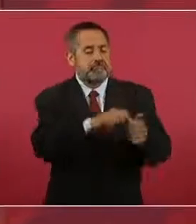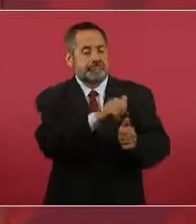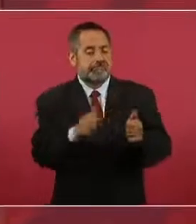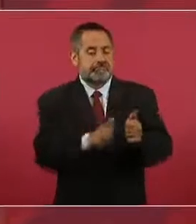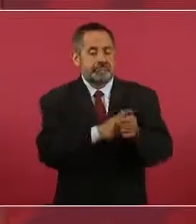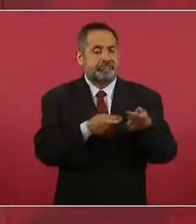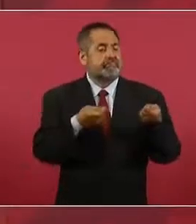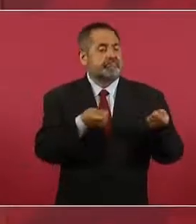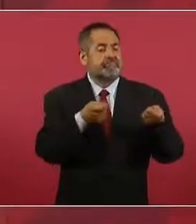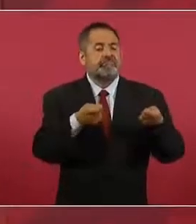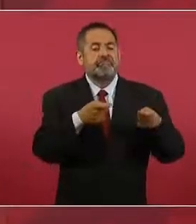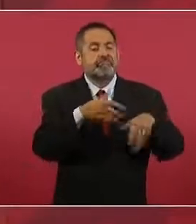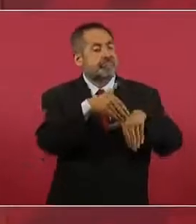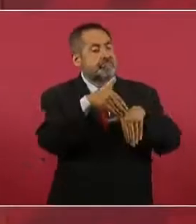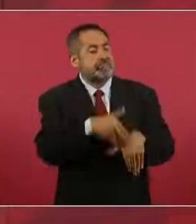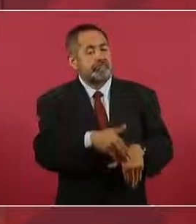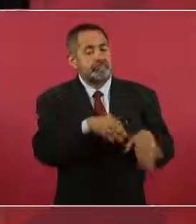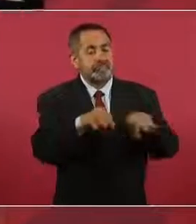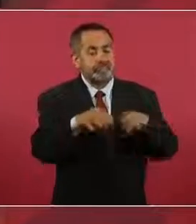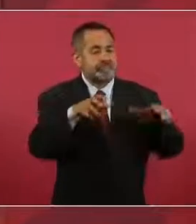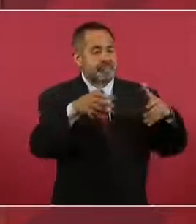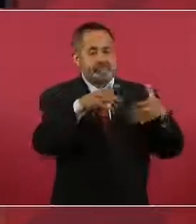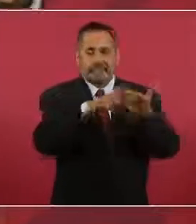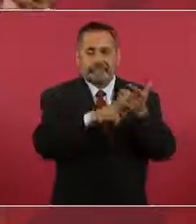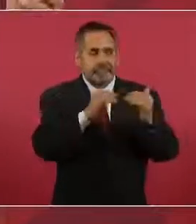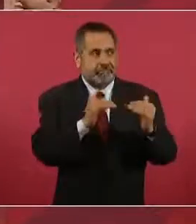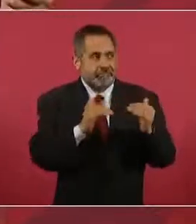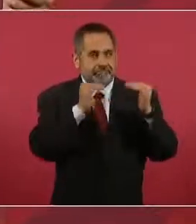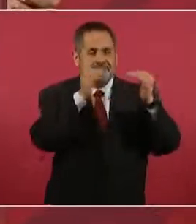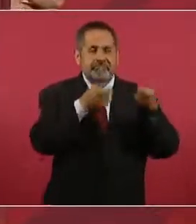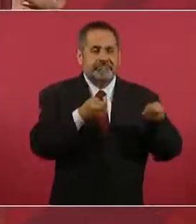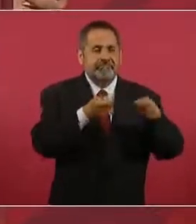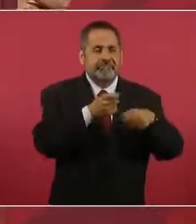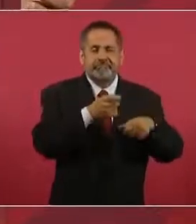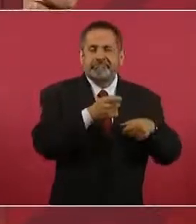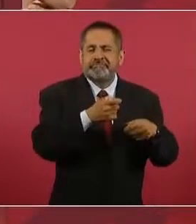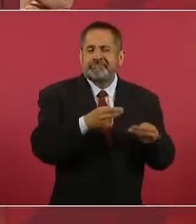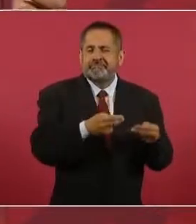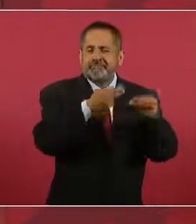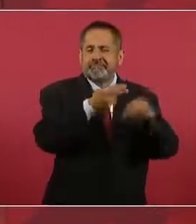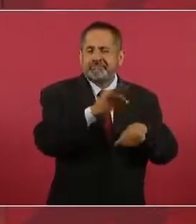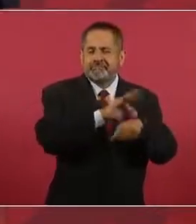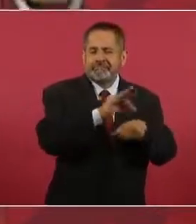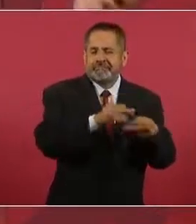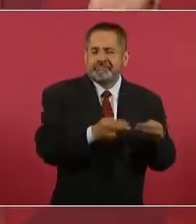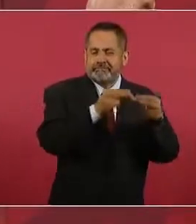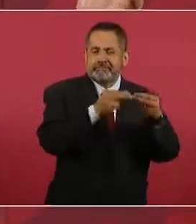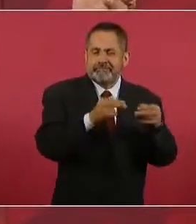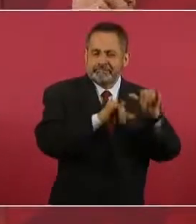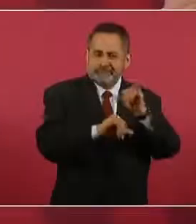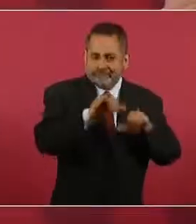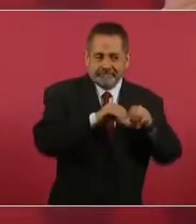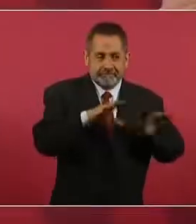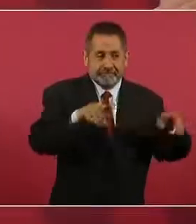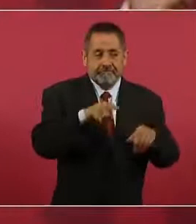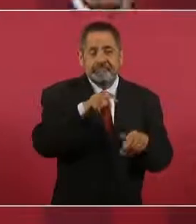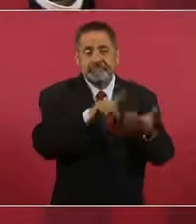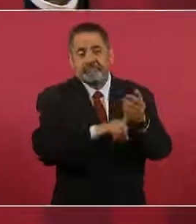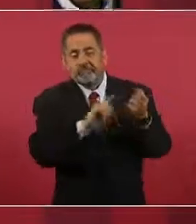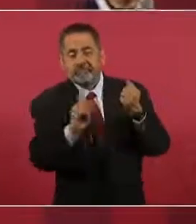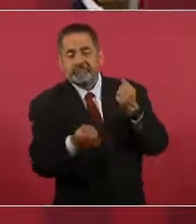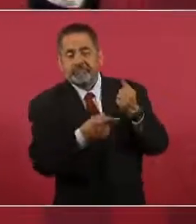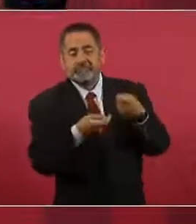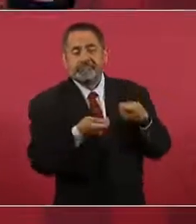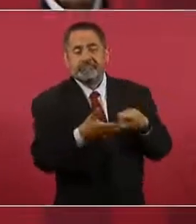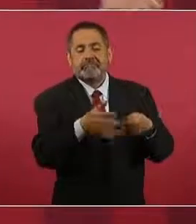para una de estas farmacéuticas, una distribuidora que se